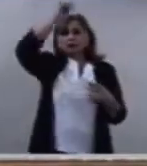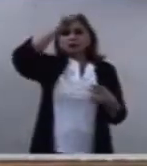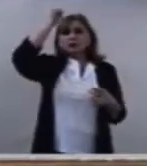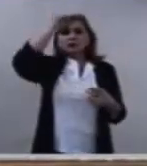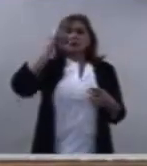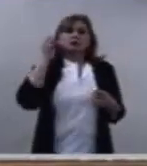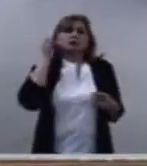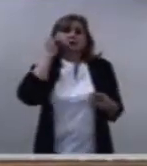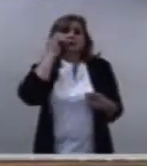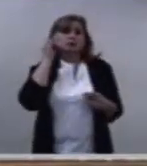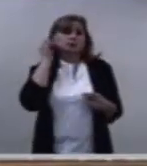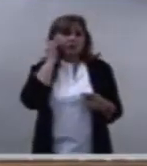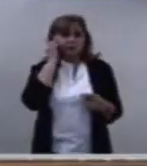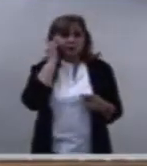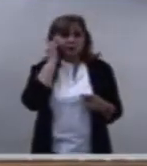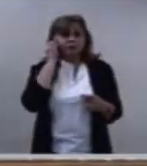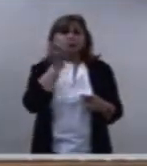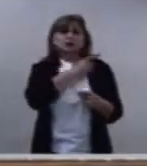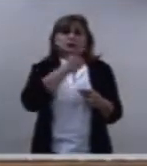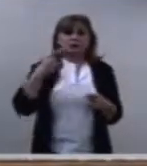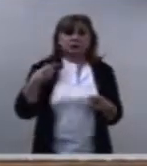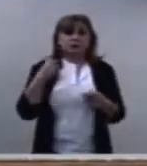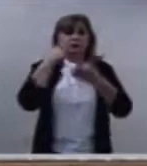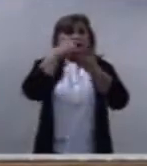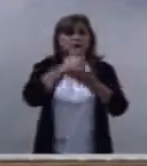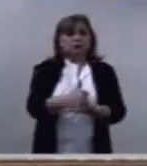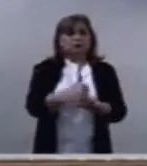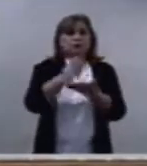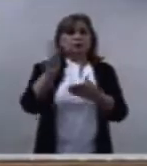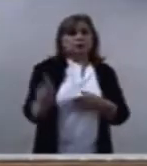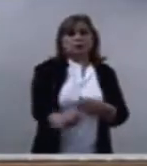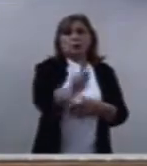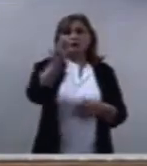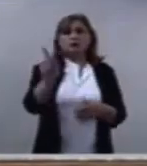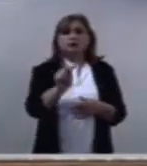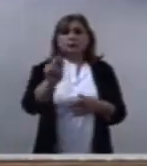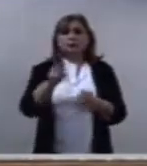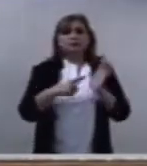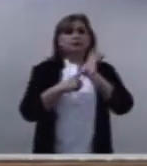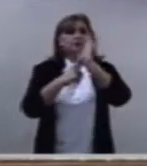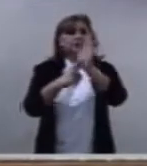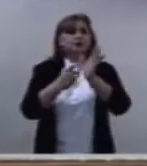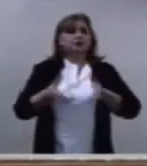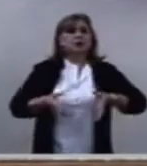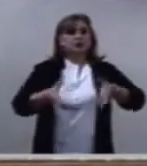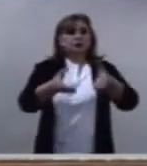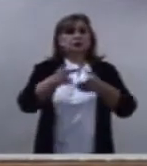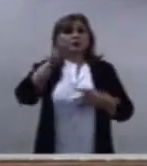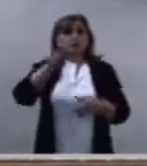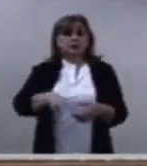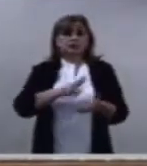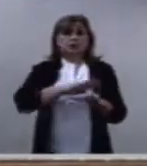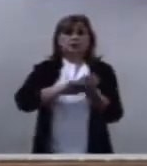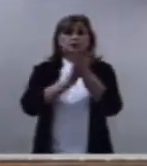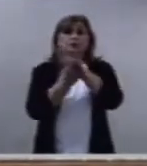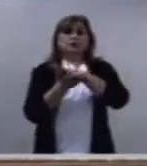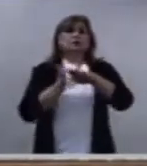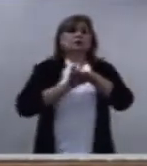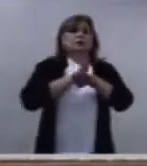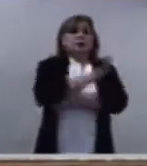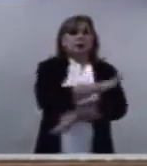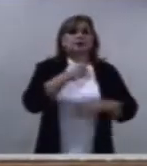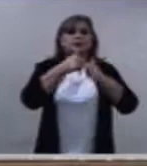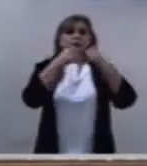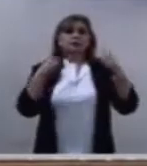deber de indicar al pueblo de Dios el camino del Señor pero hacerlo con humildad